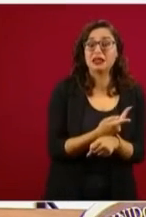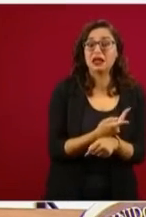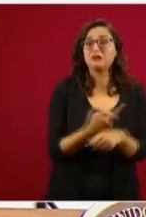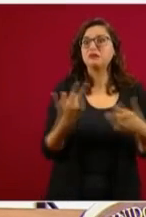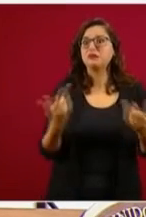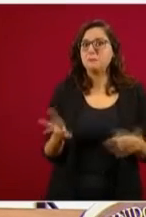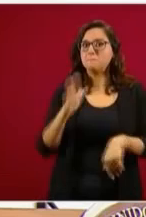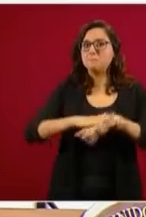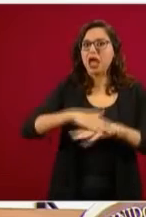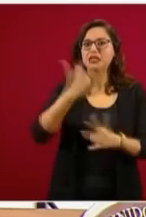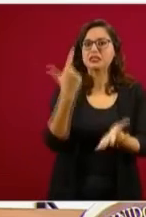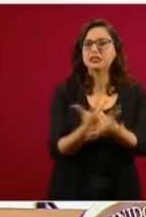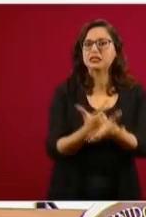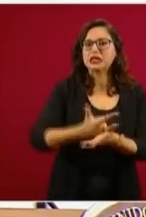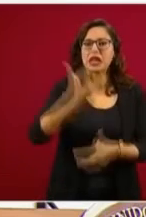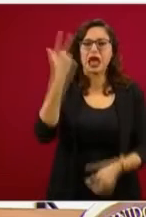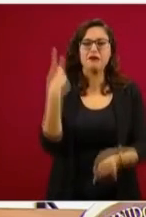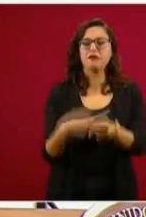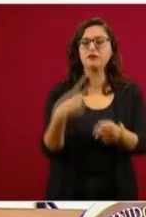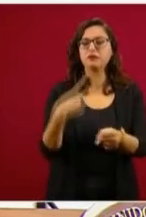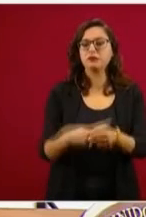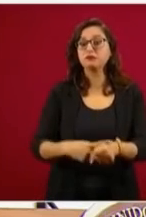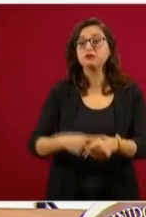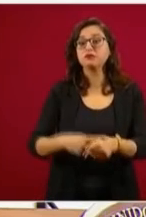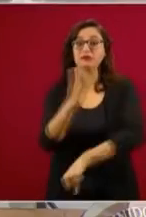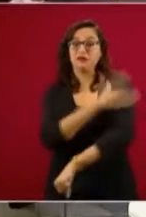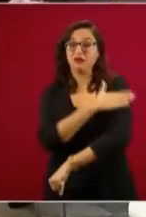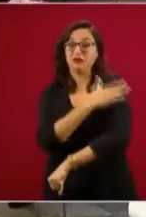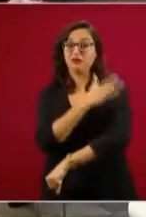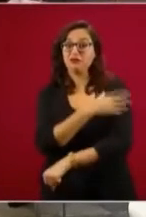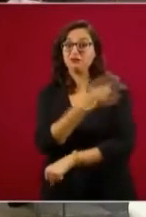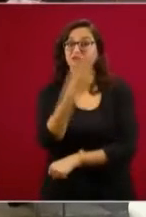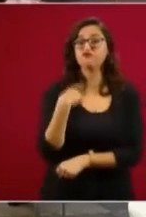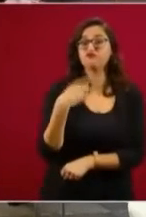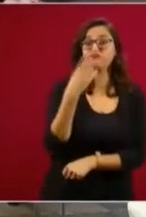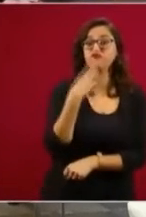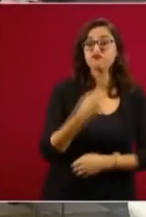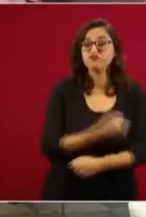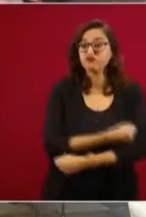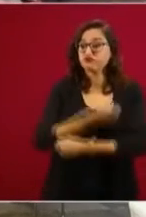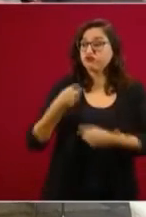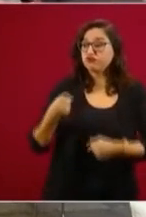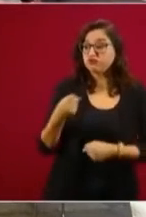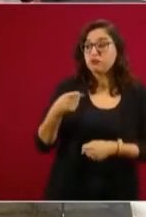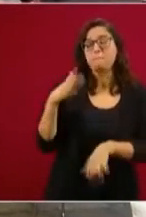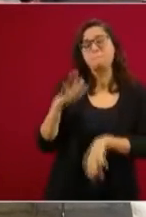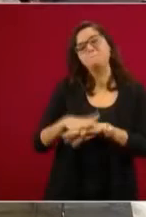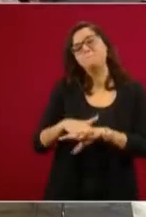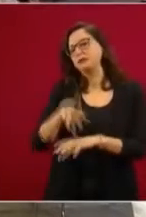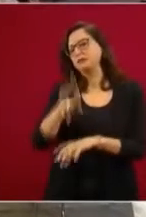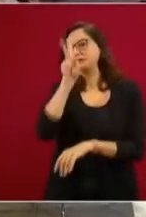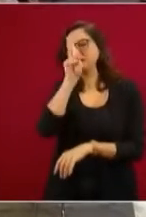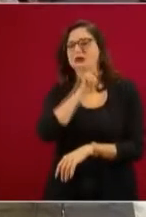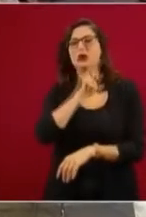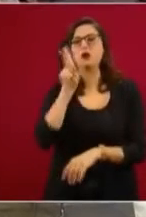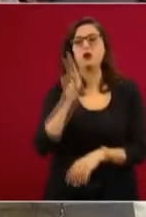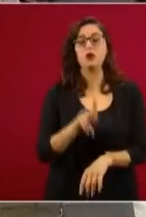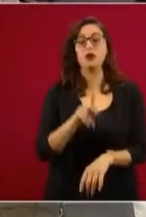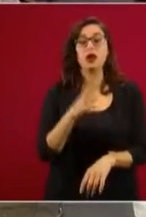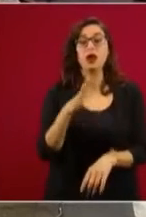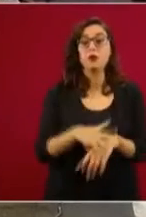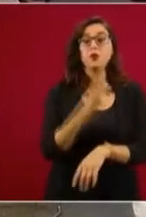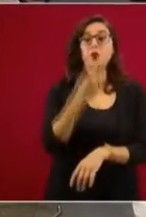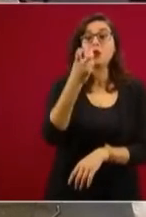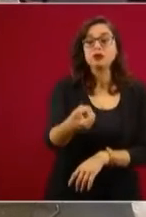perogrullo, pero estamos viviendo una situación inédita y también excepcional en todos sentidos a